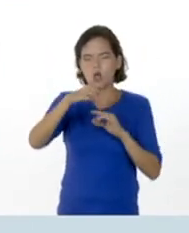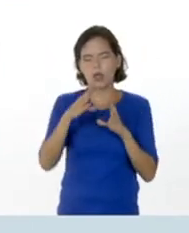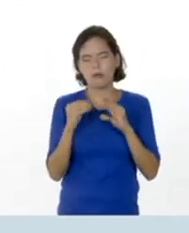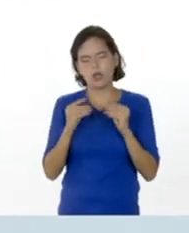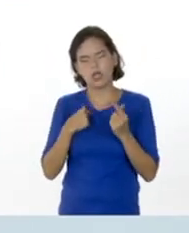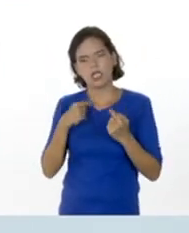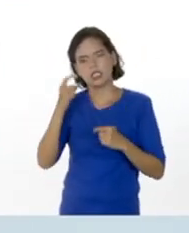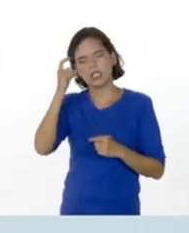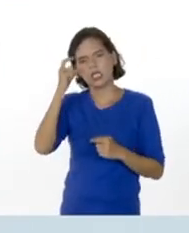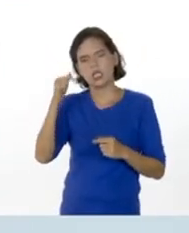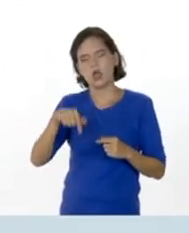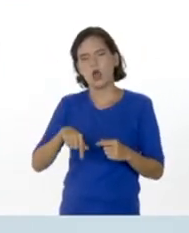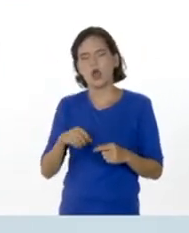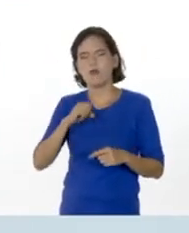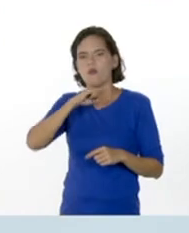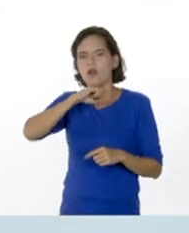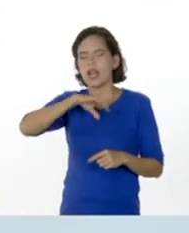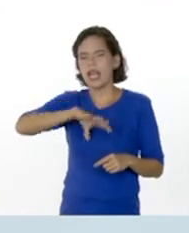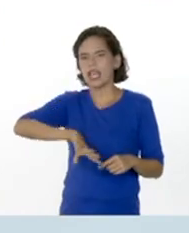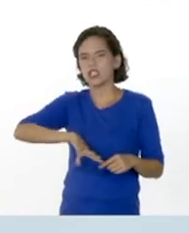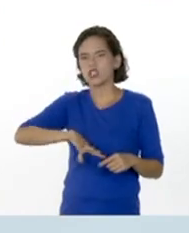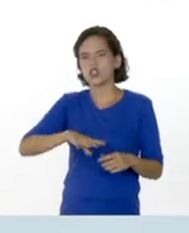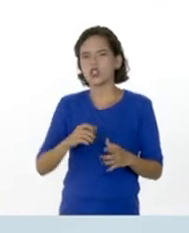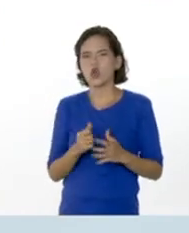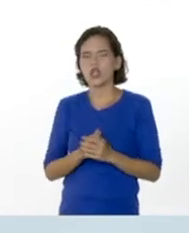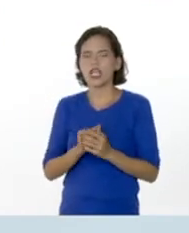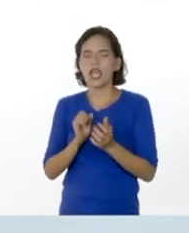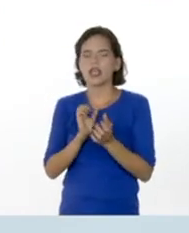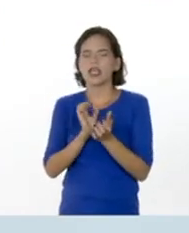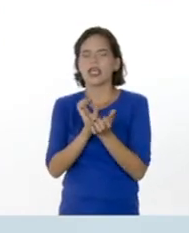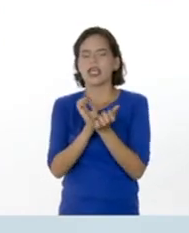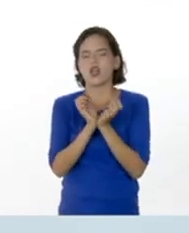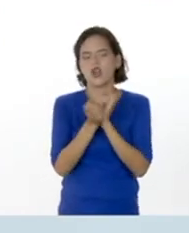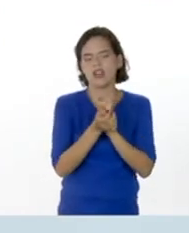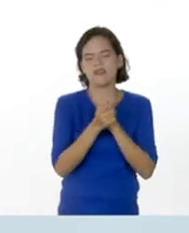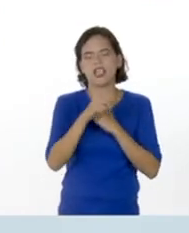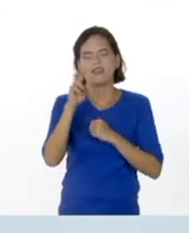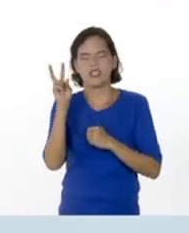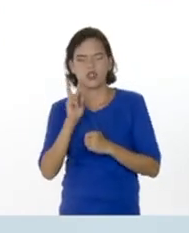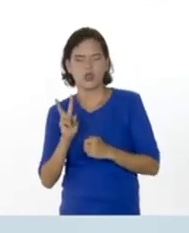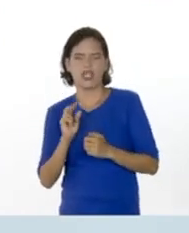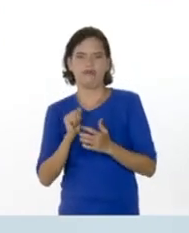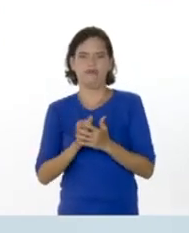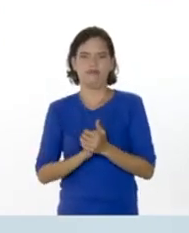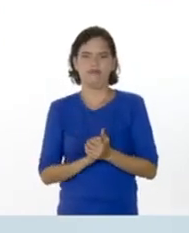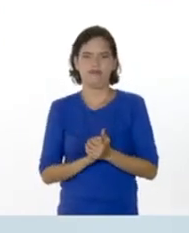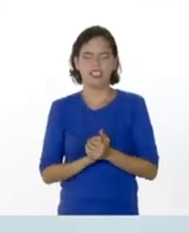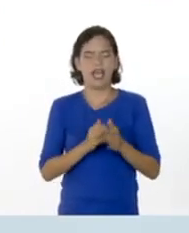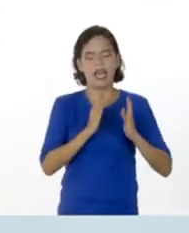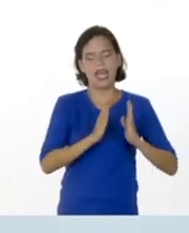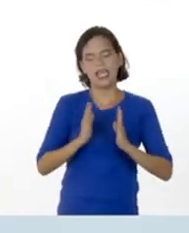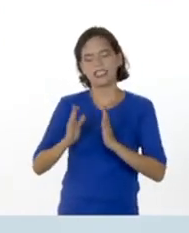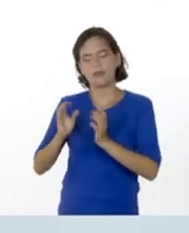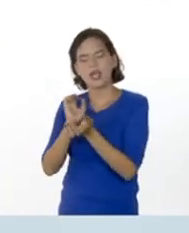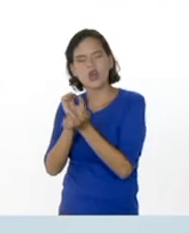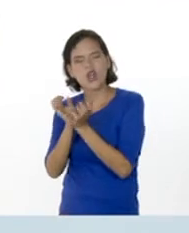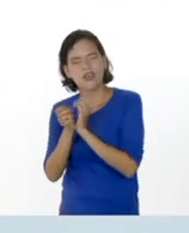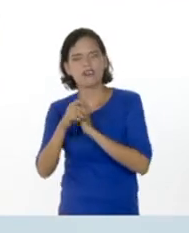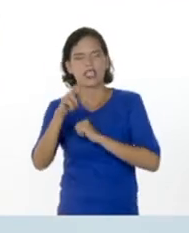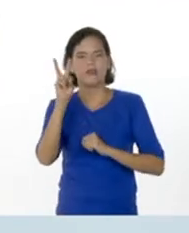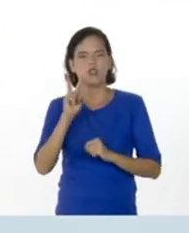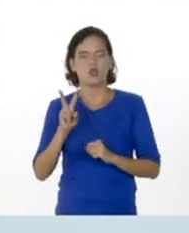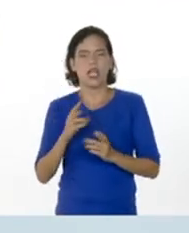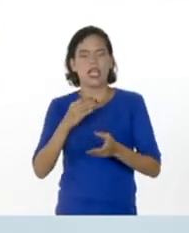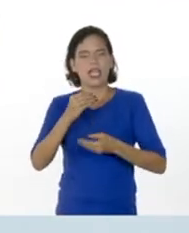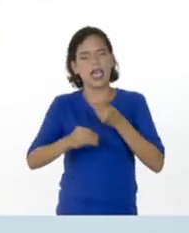hoy fue la historia geológica de Venezuela. Un referente, además, bien importante y bien interesante, que permitirá a